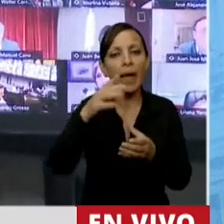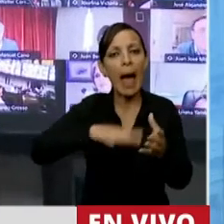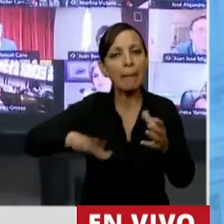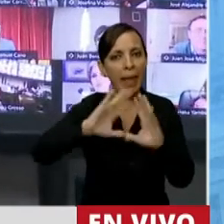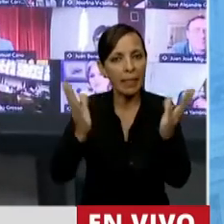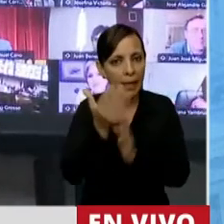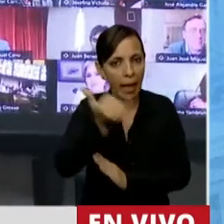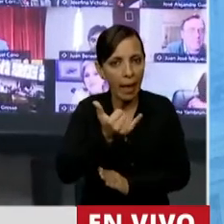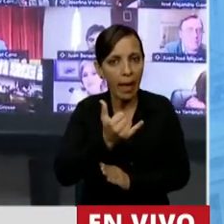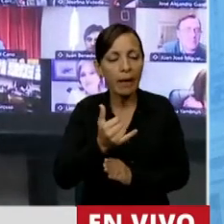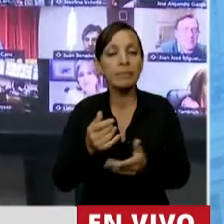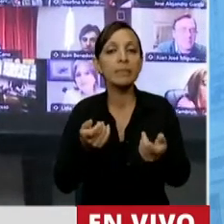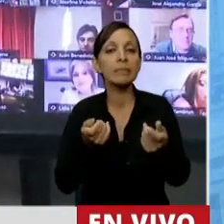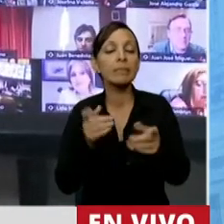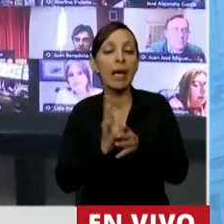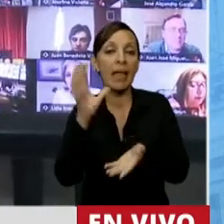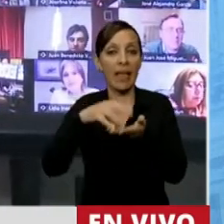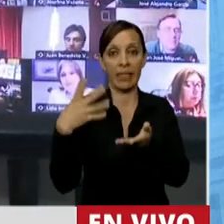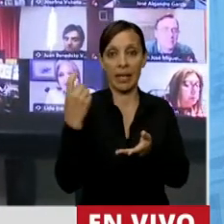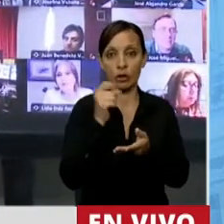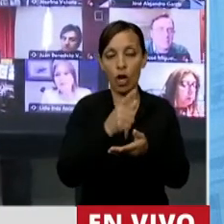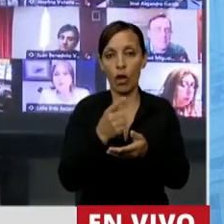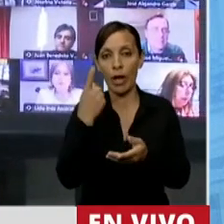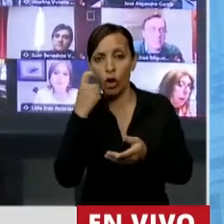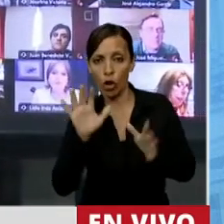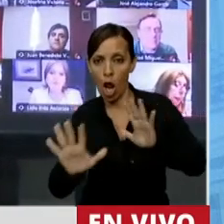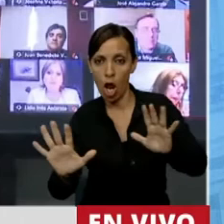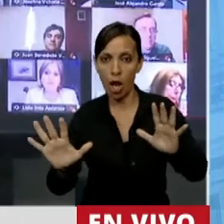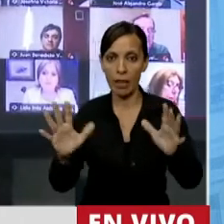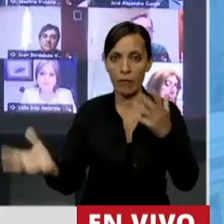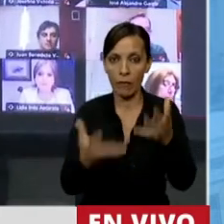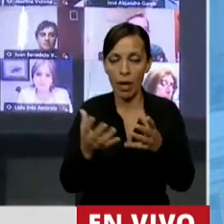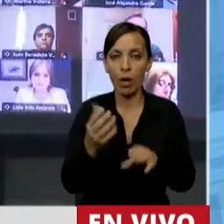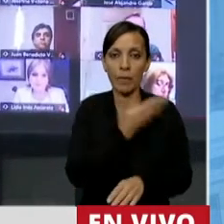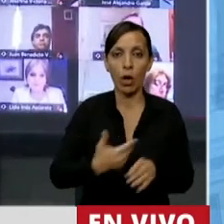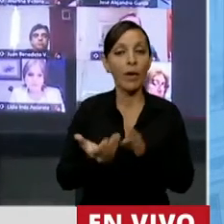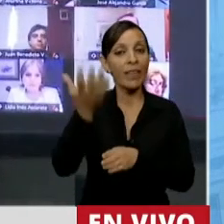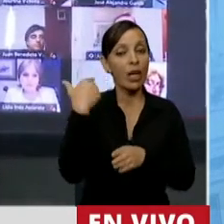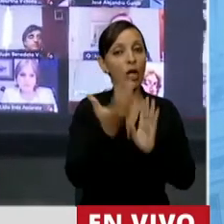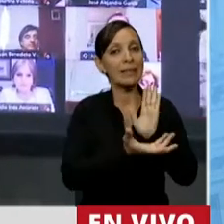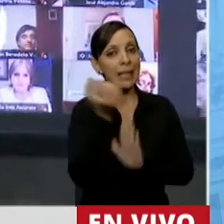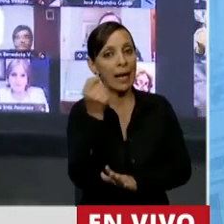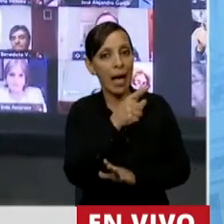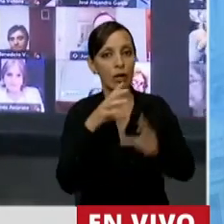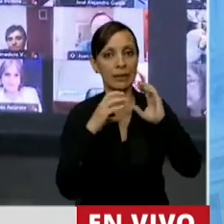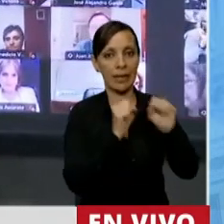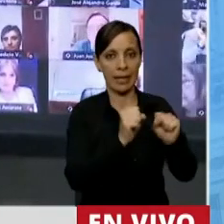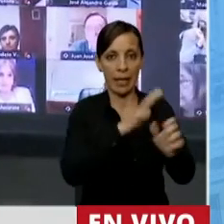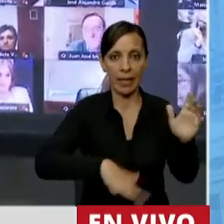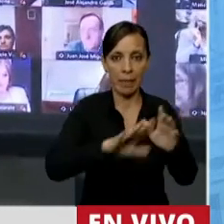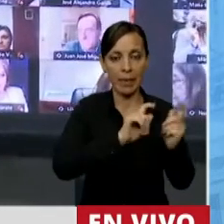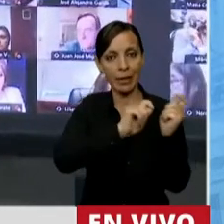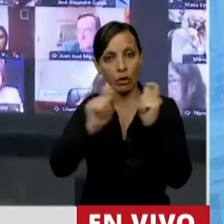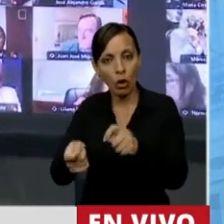que la Dirección de Manejo del Fuego, que en el gobierno anterior se lo habían sacado a la Secretaría de Ambiente y se lo habían